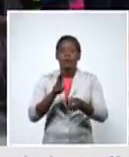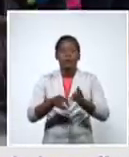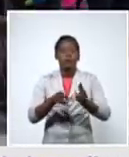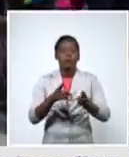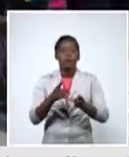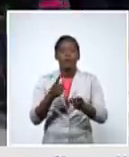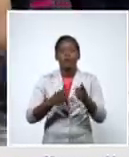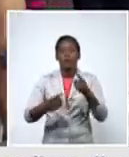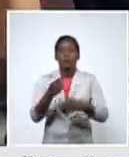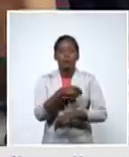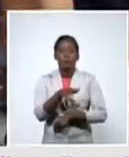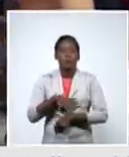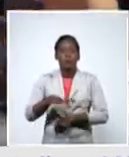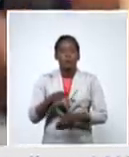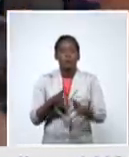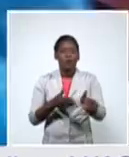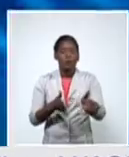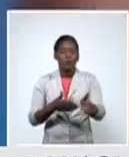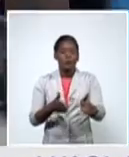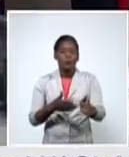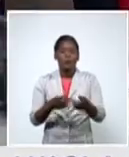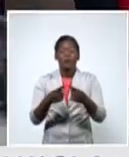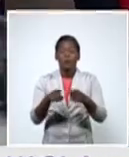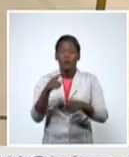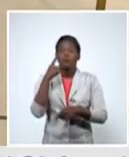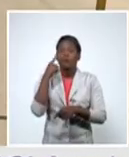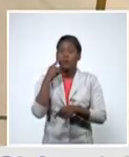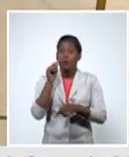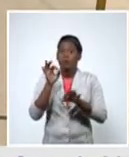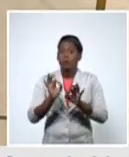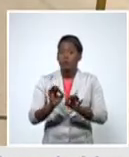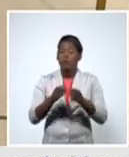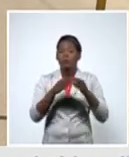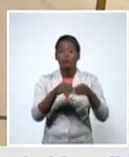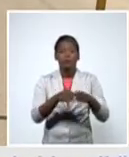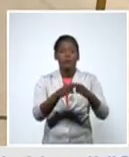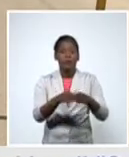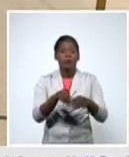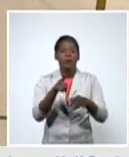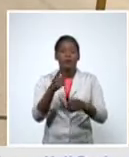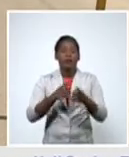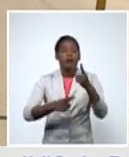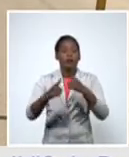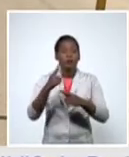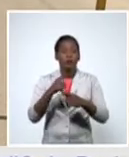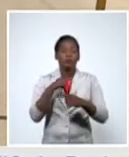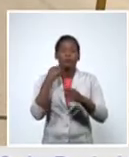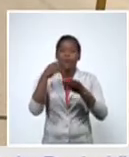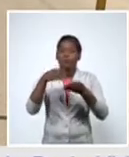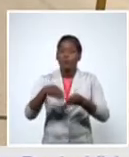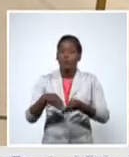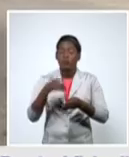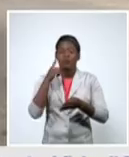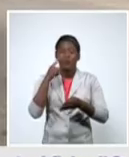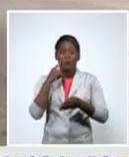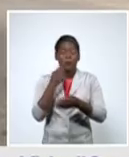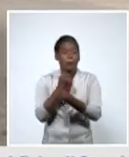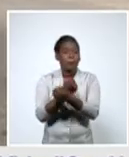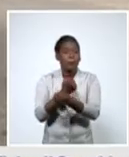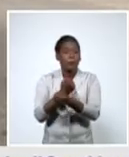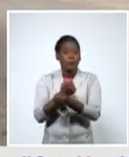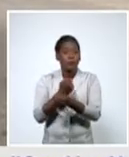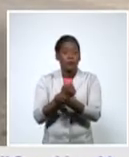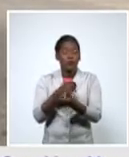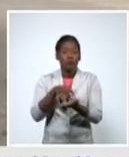territorio ha reportado varios fallecidos en este momento Granma presenta una situación de alto riesgo en casi todos